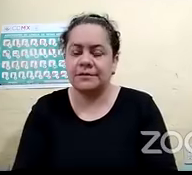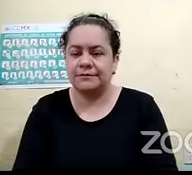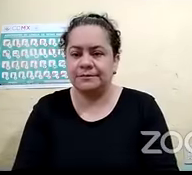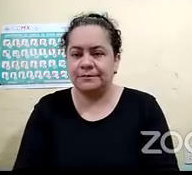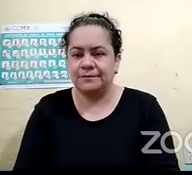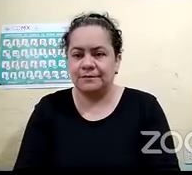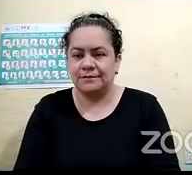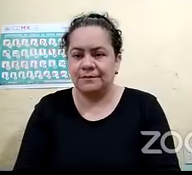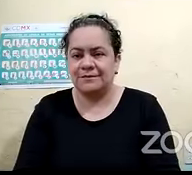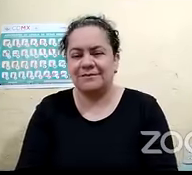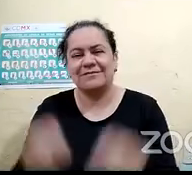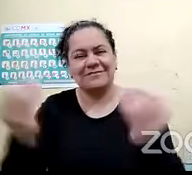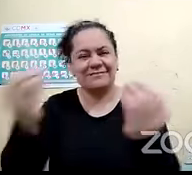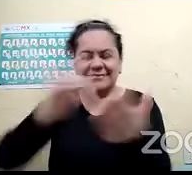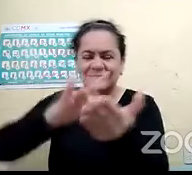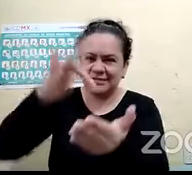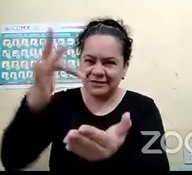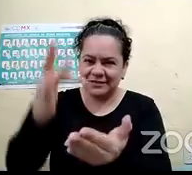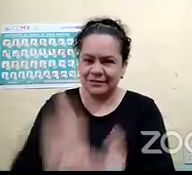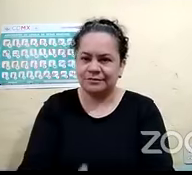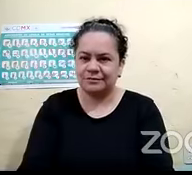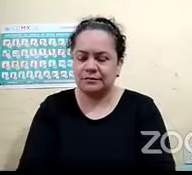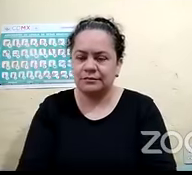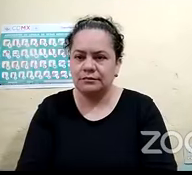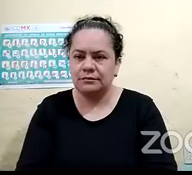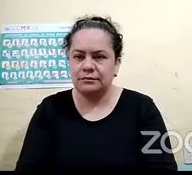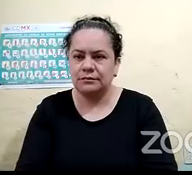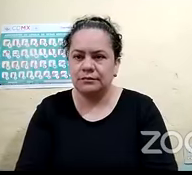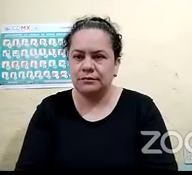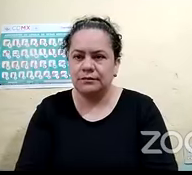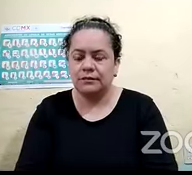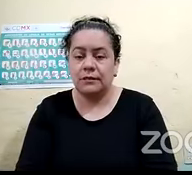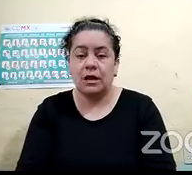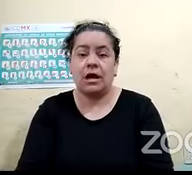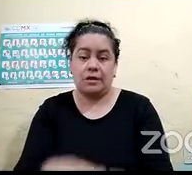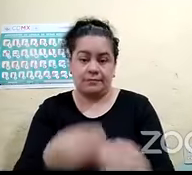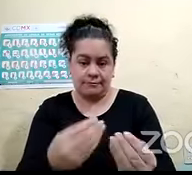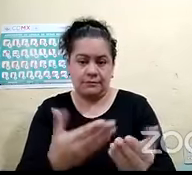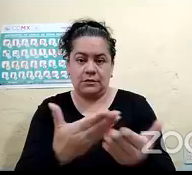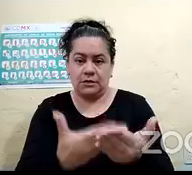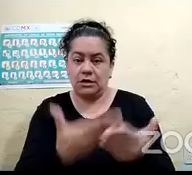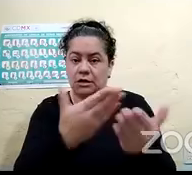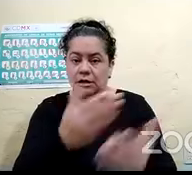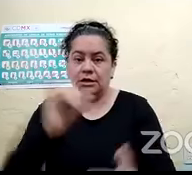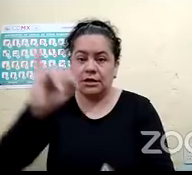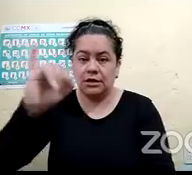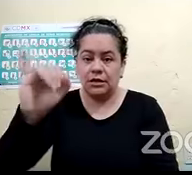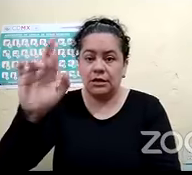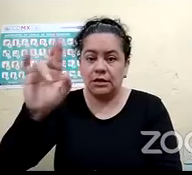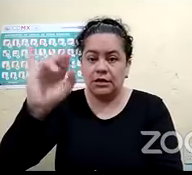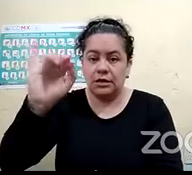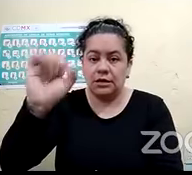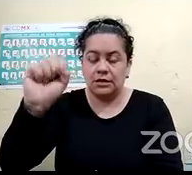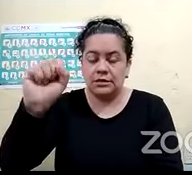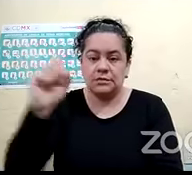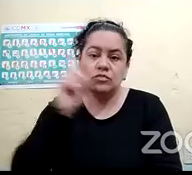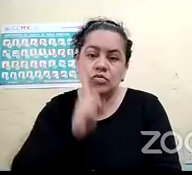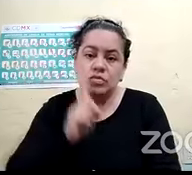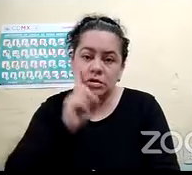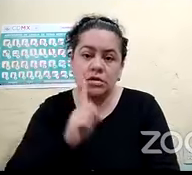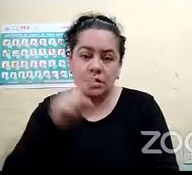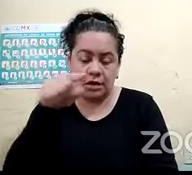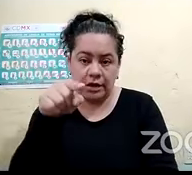Gracias. Y ahora les presento a Iris, que bueno también, ella es técnico profesional